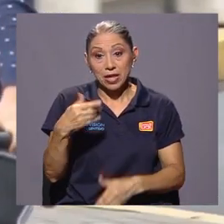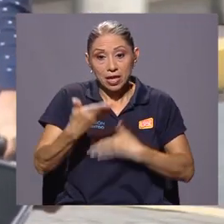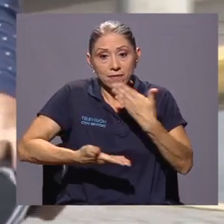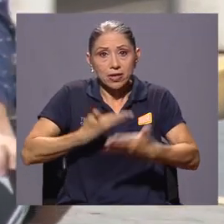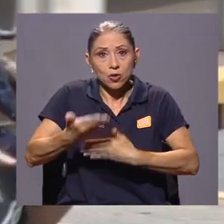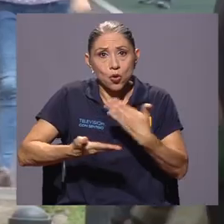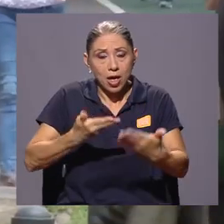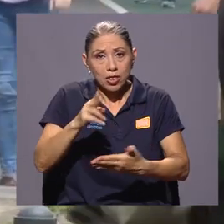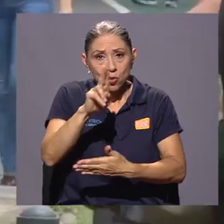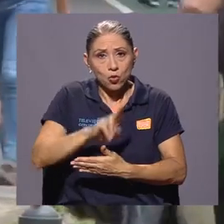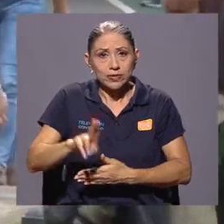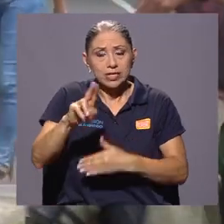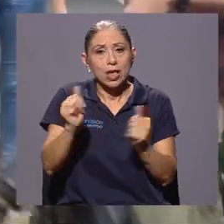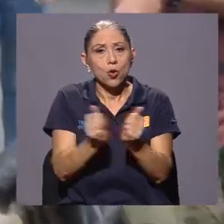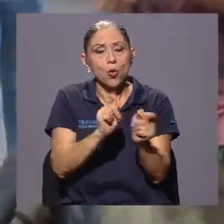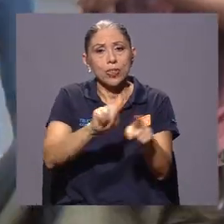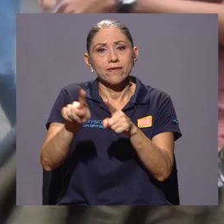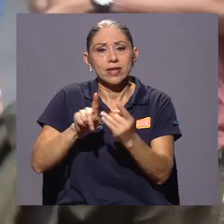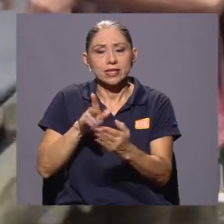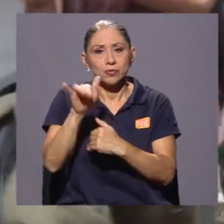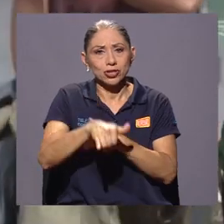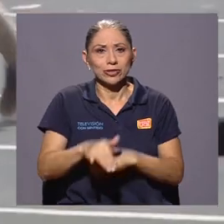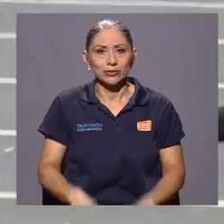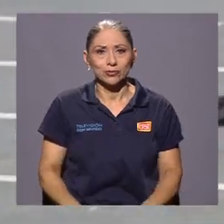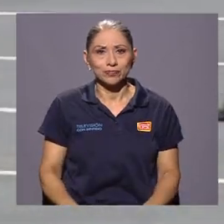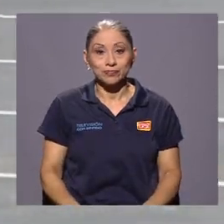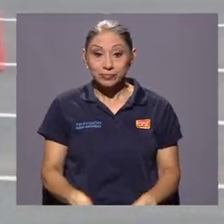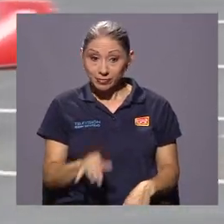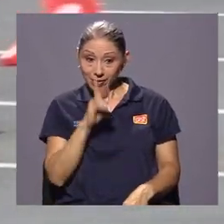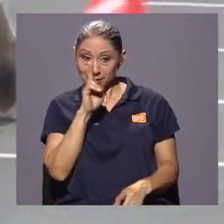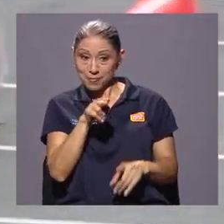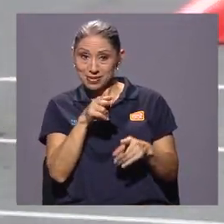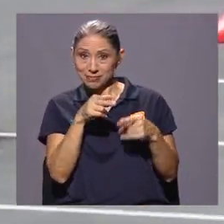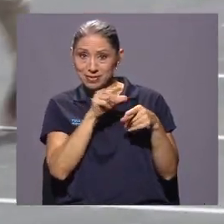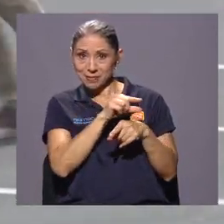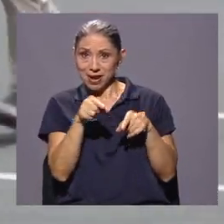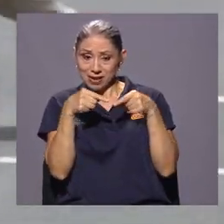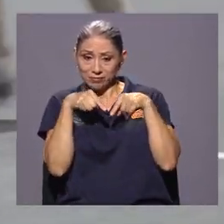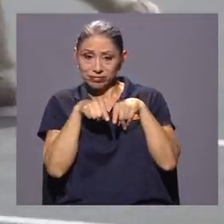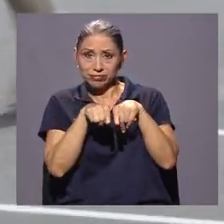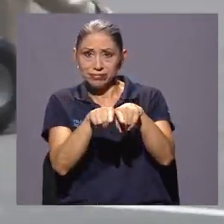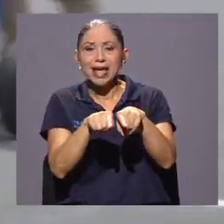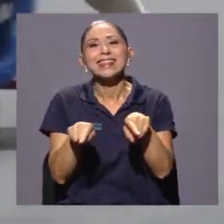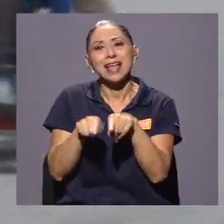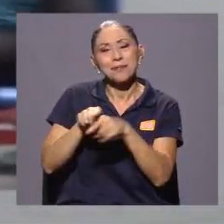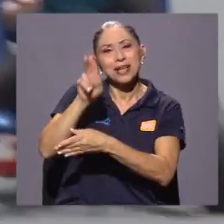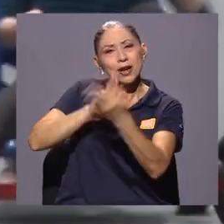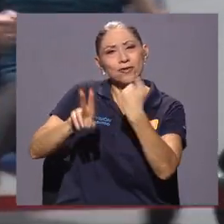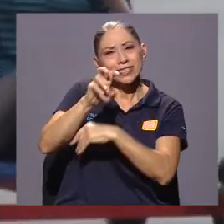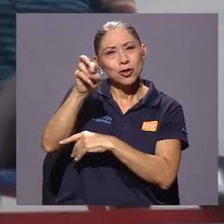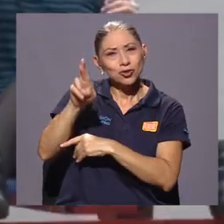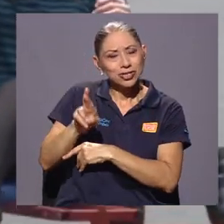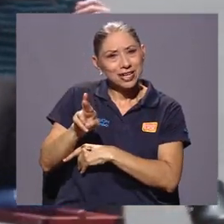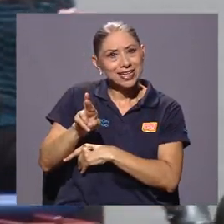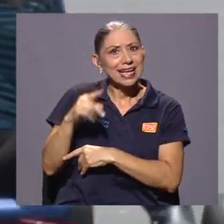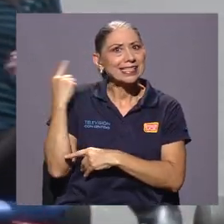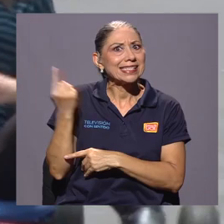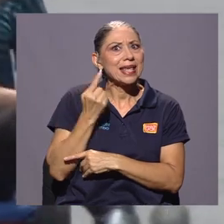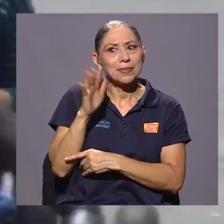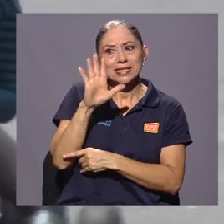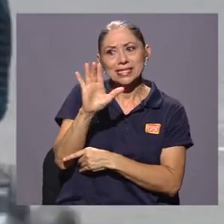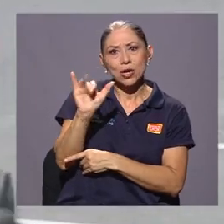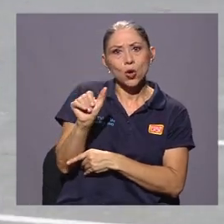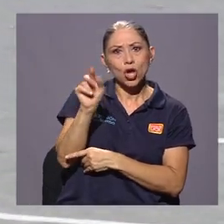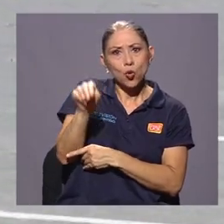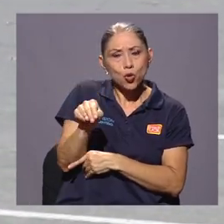universidad con diferentes proyectos. Paralelo a la semana, la Universidad de Costa Rica también ha celebrado cada 5 de junio el